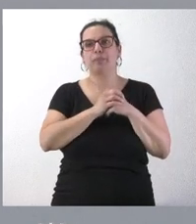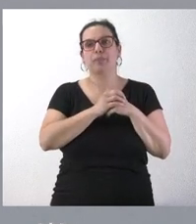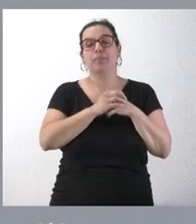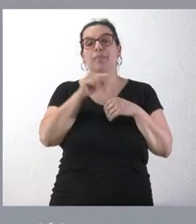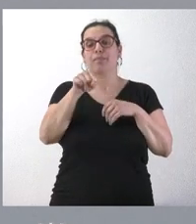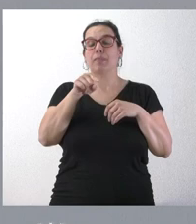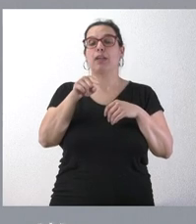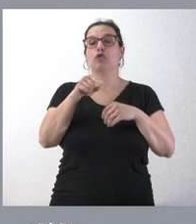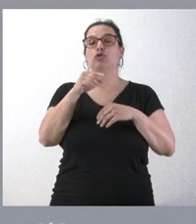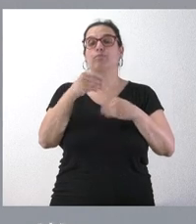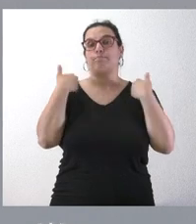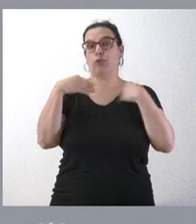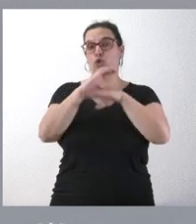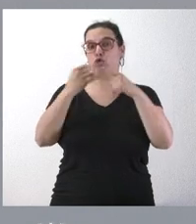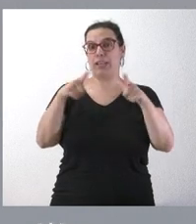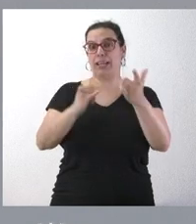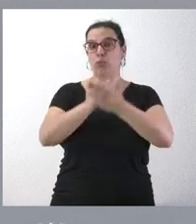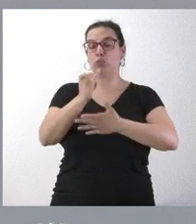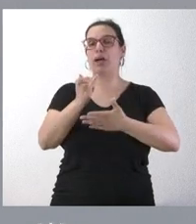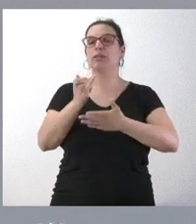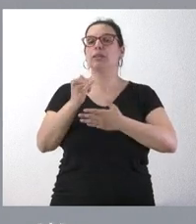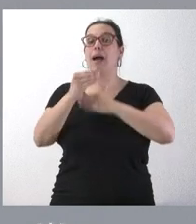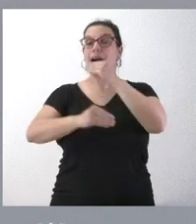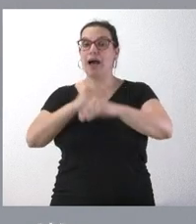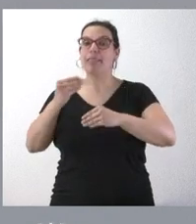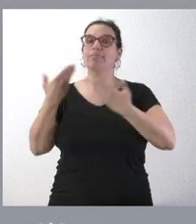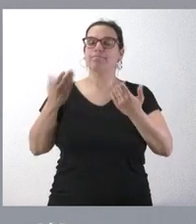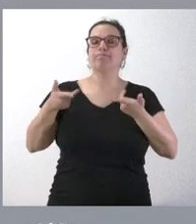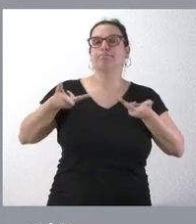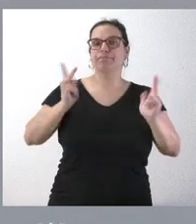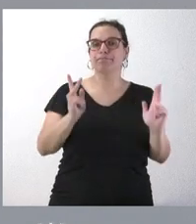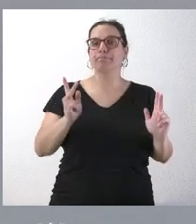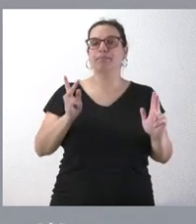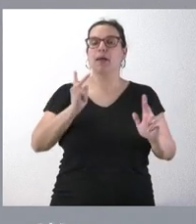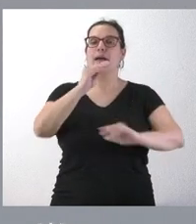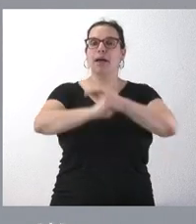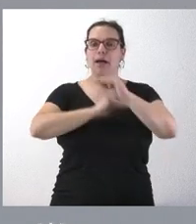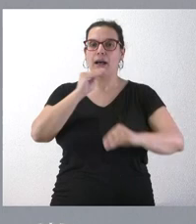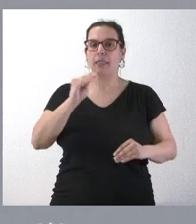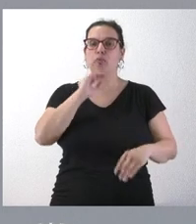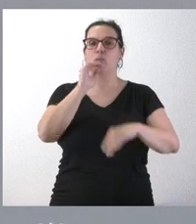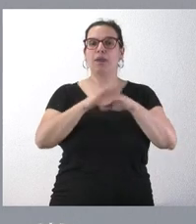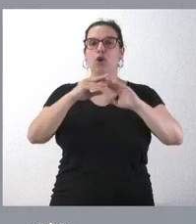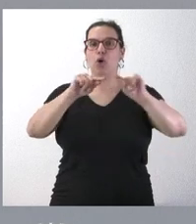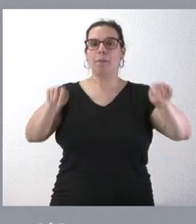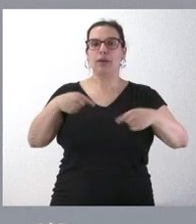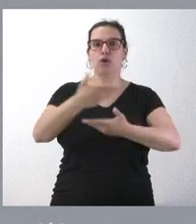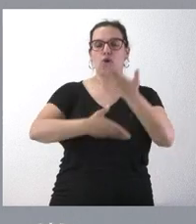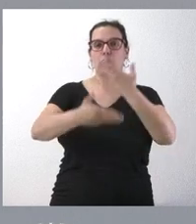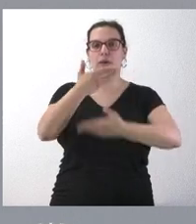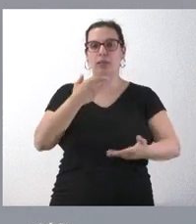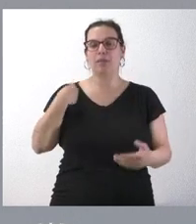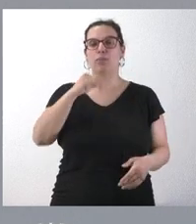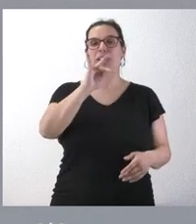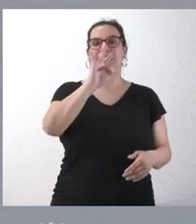actuación de la consejería va a permitir llevar a cabo la aplicación del convenio de colaboración que existe entre el Itacil